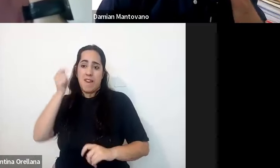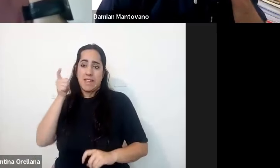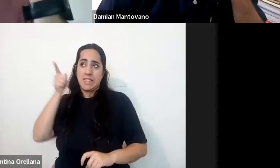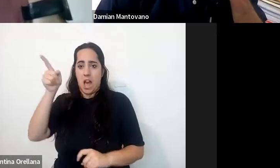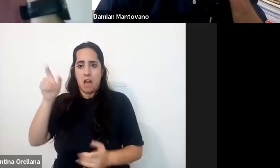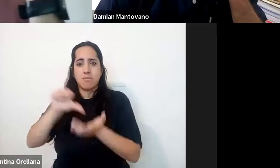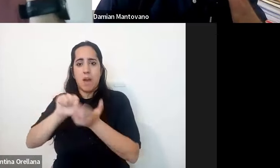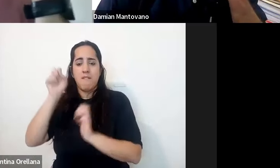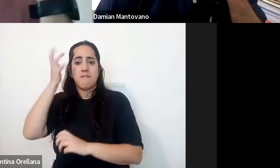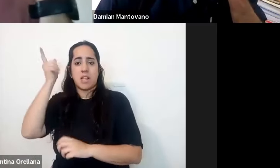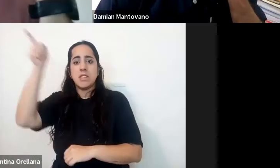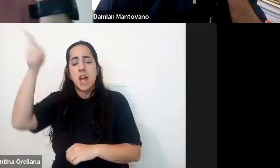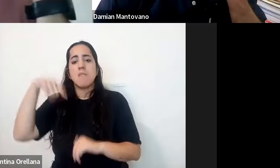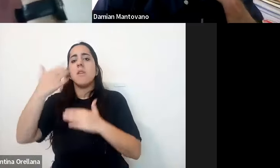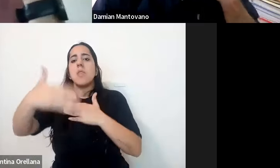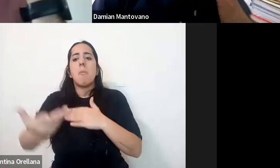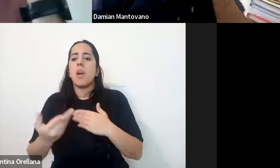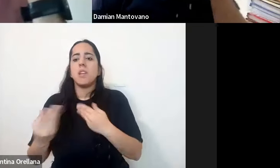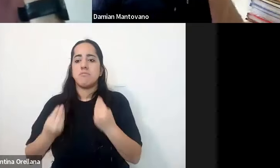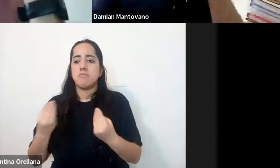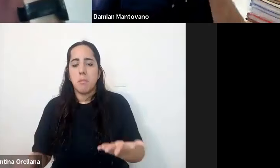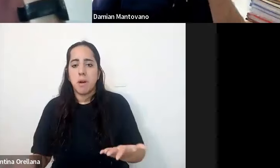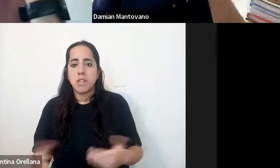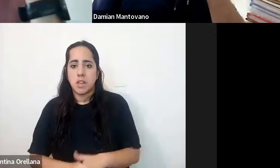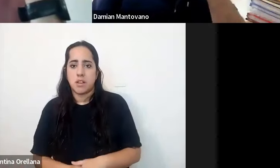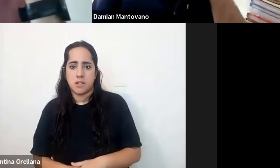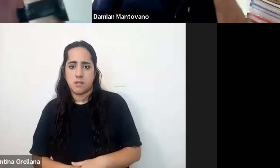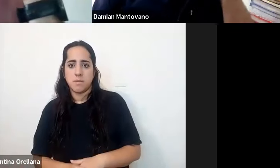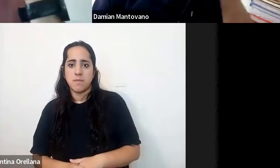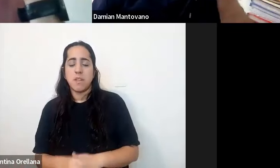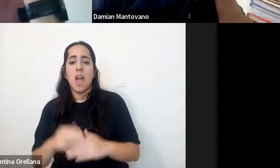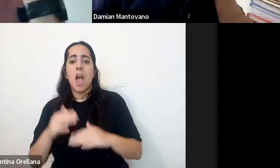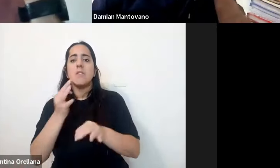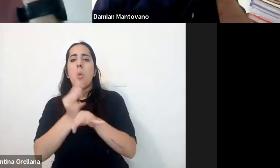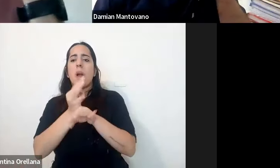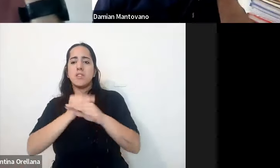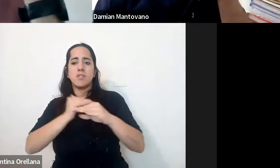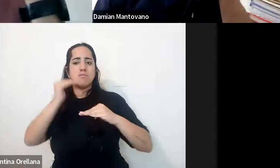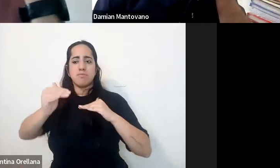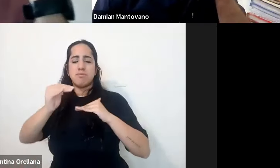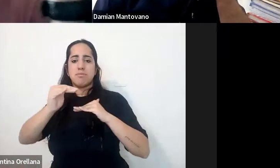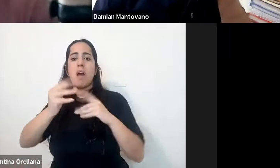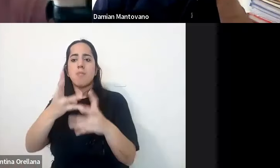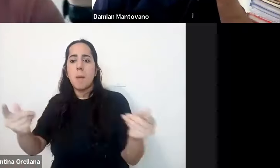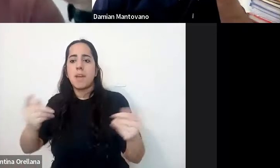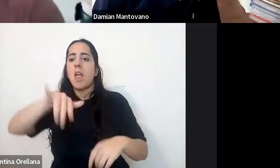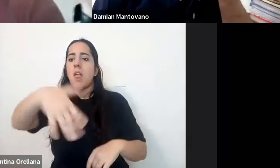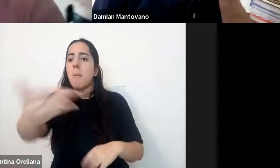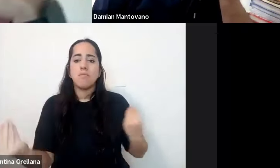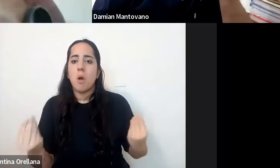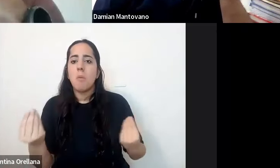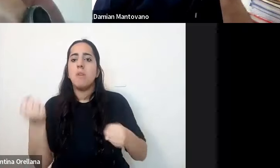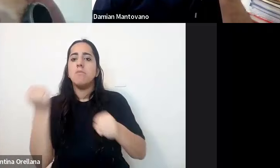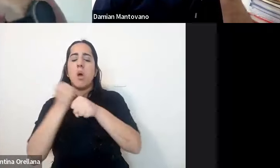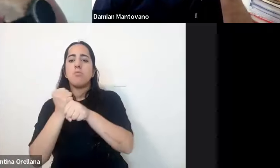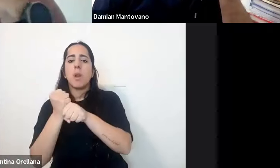qué pasa después después del nivel del nivel superior qué trabajos pueden ocupar cómo pueden insertarse